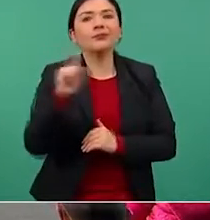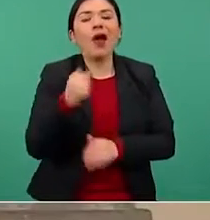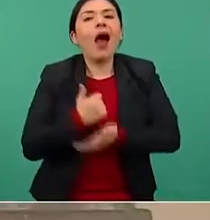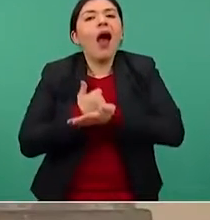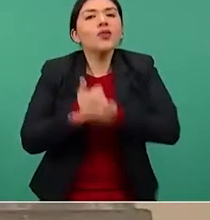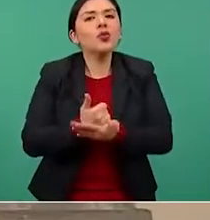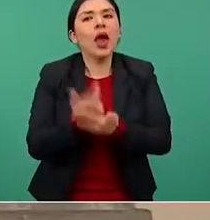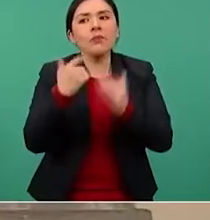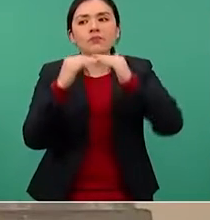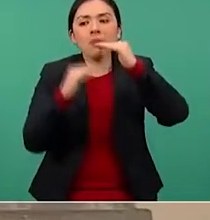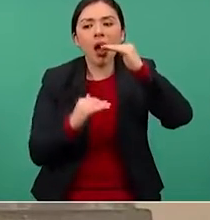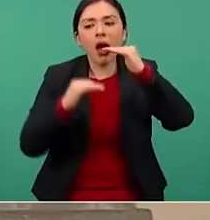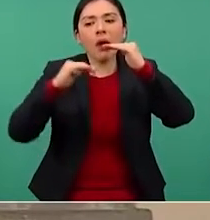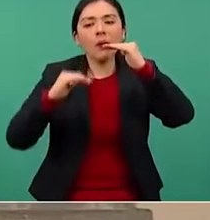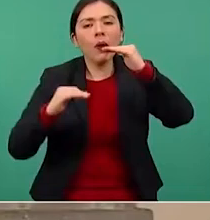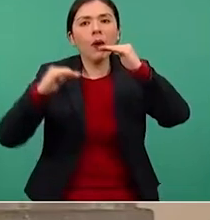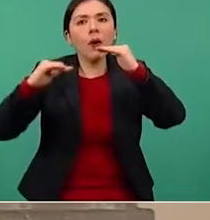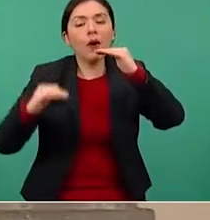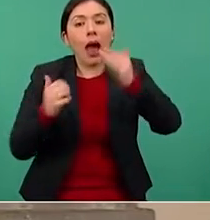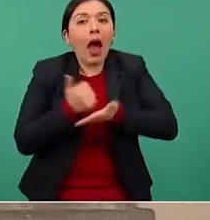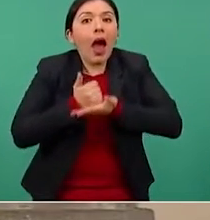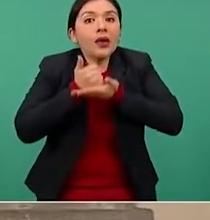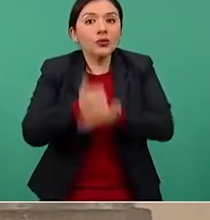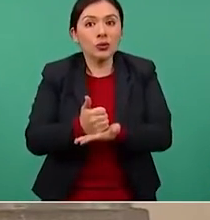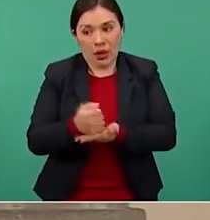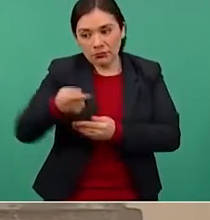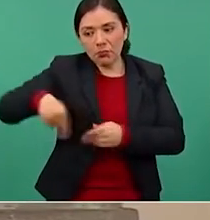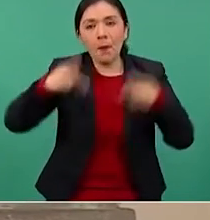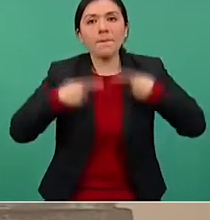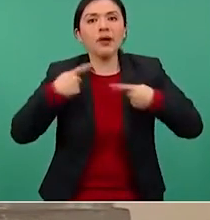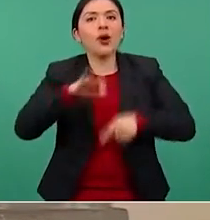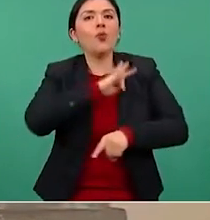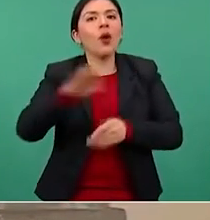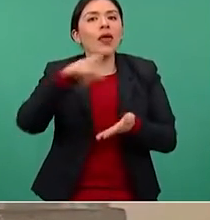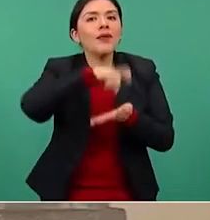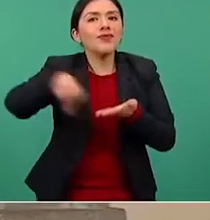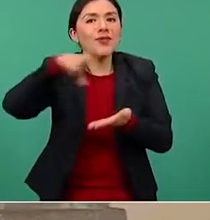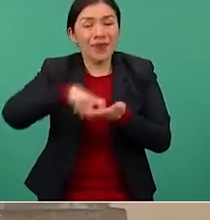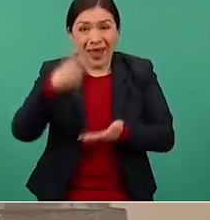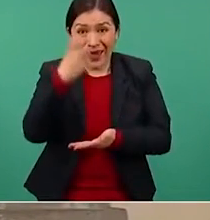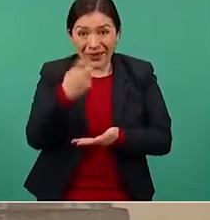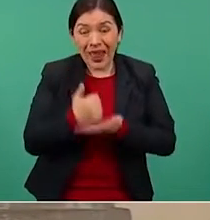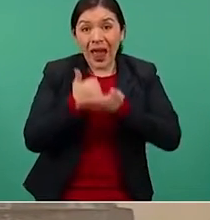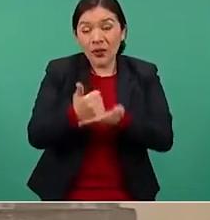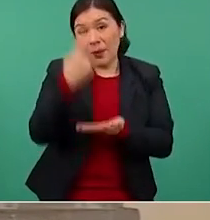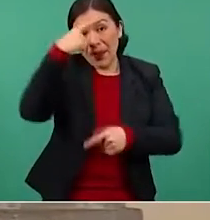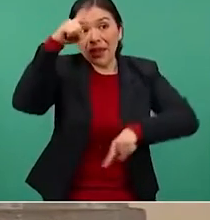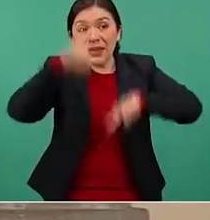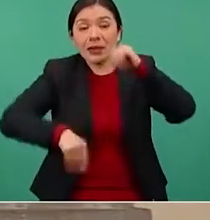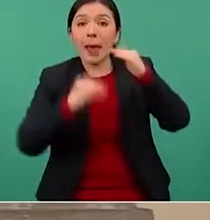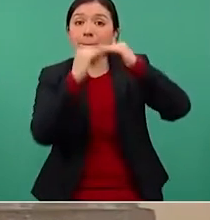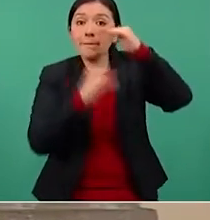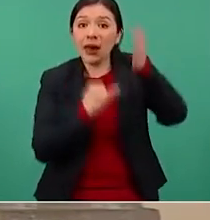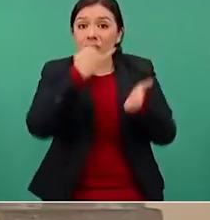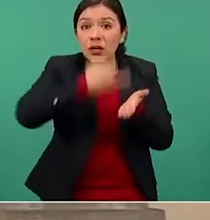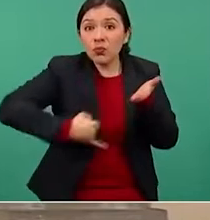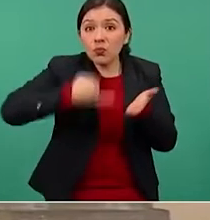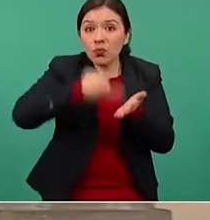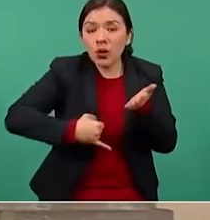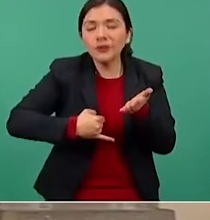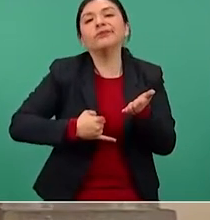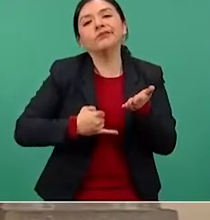combustibles. Es decir, con estas reducciones en los impuestos vamos a poder